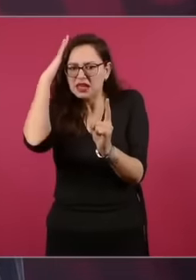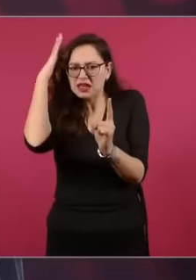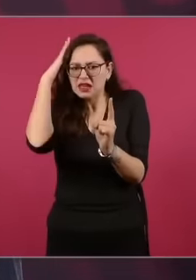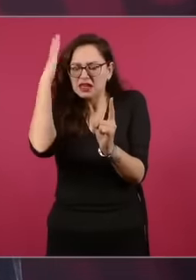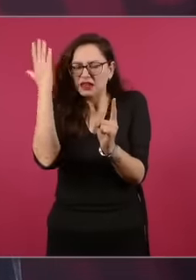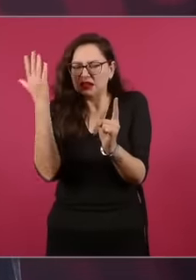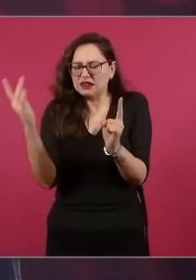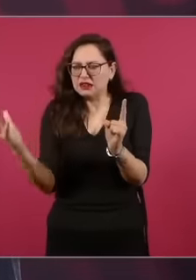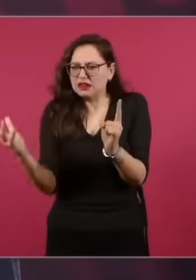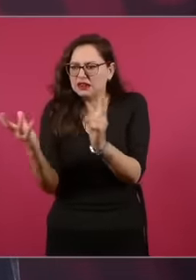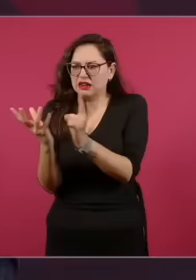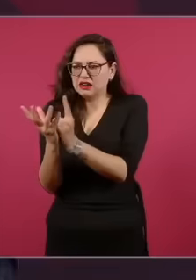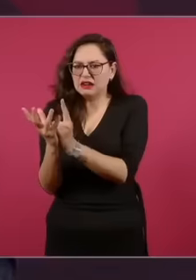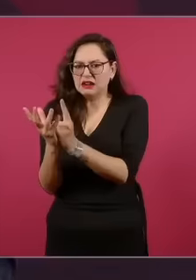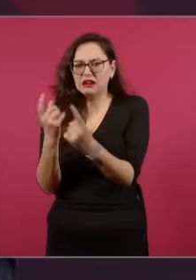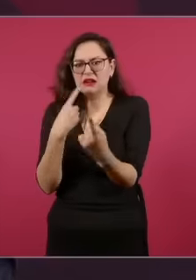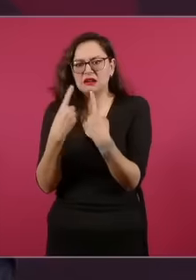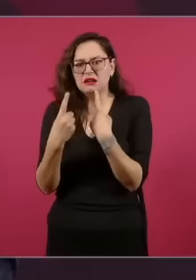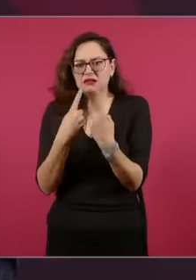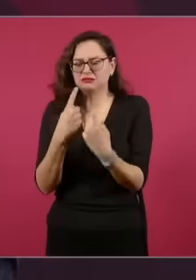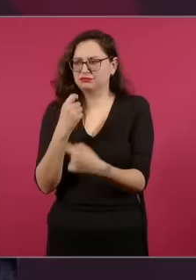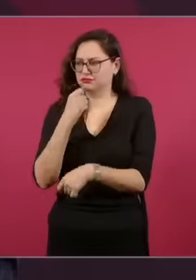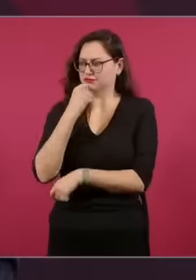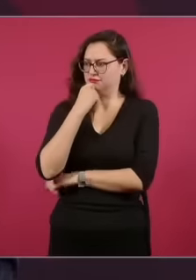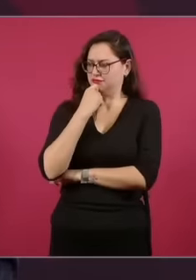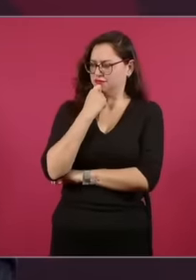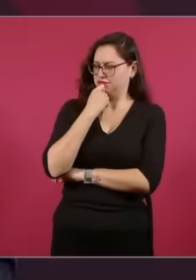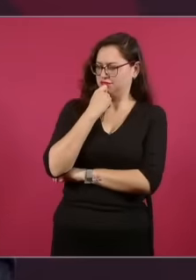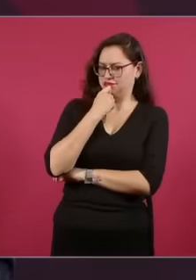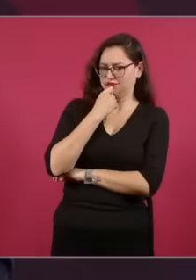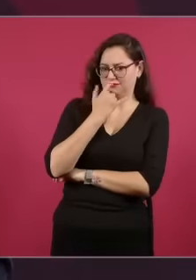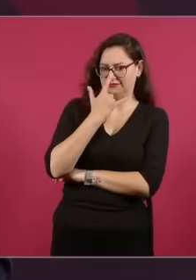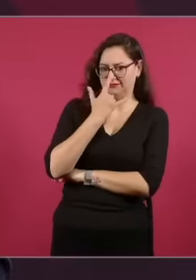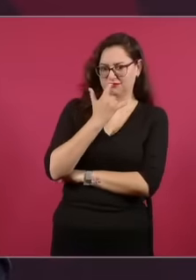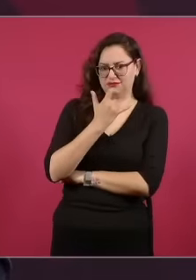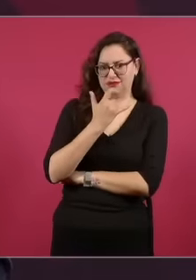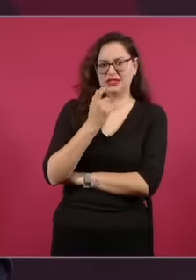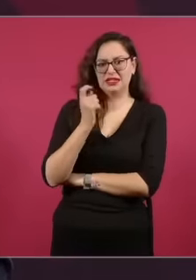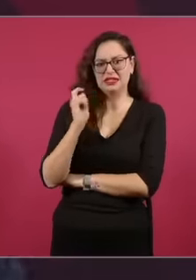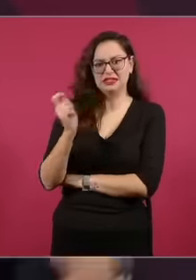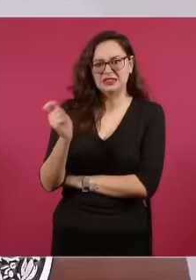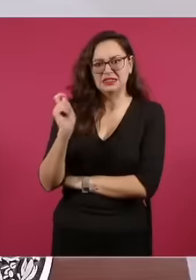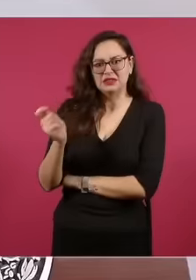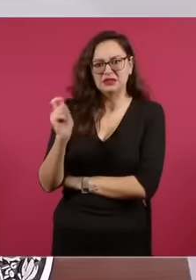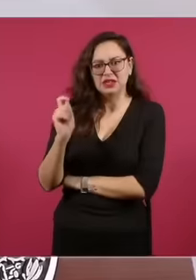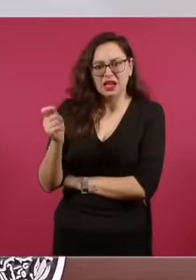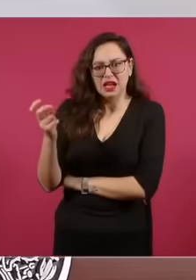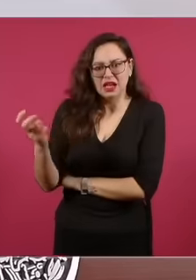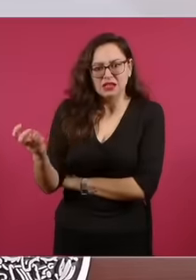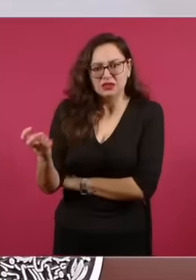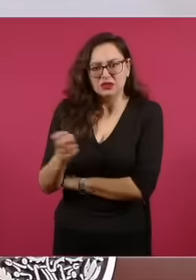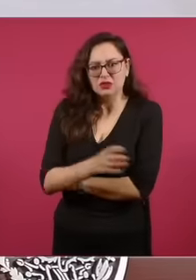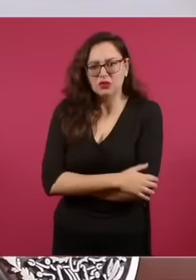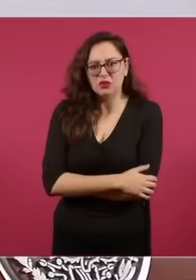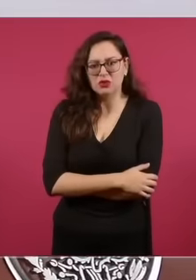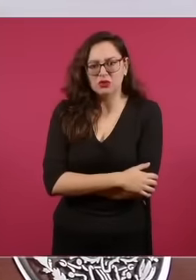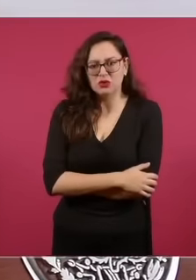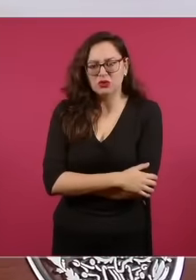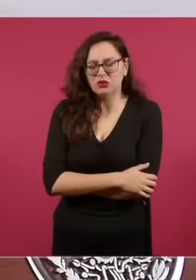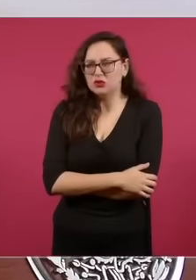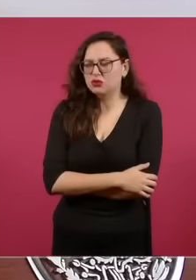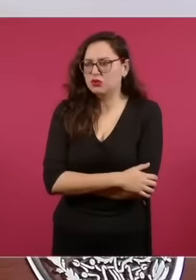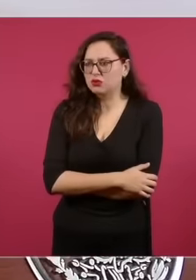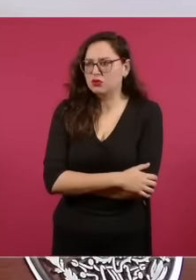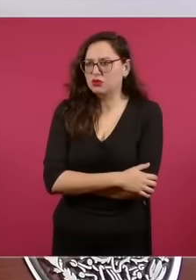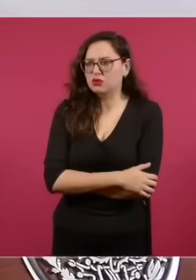eso pues la gente